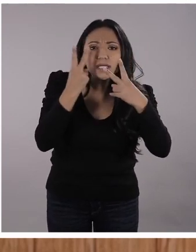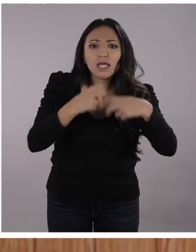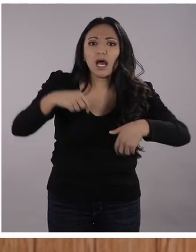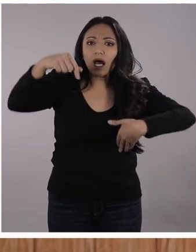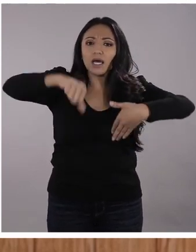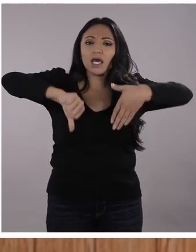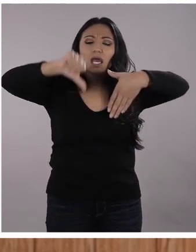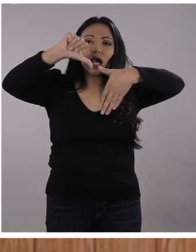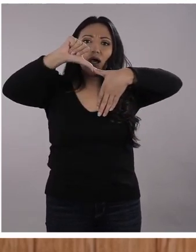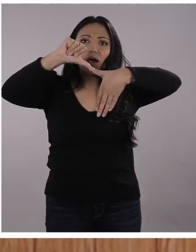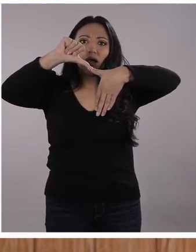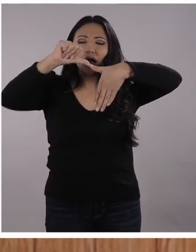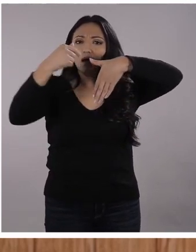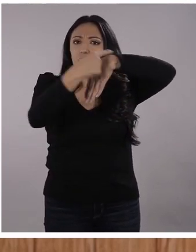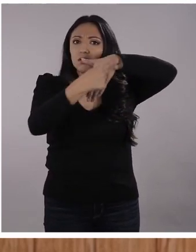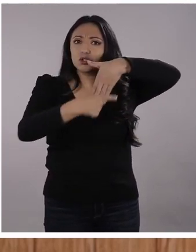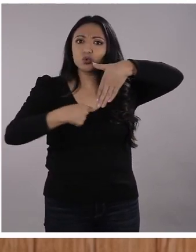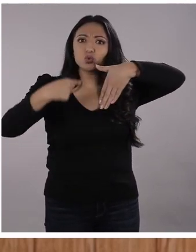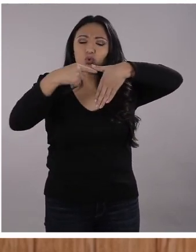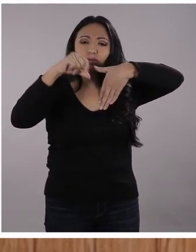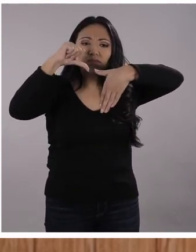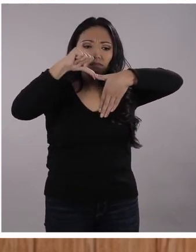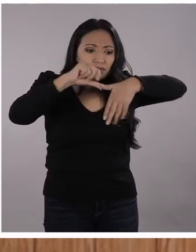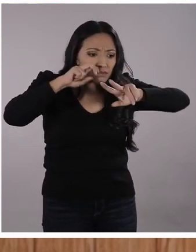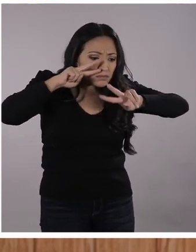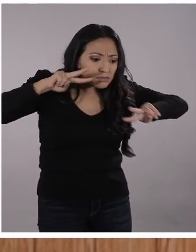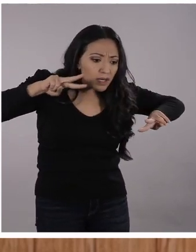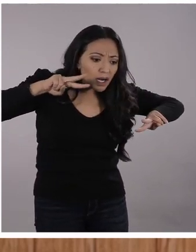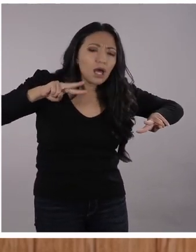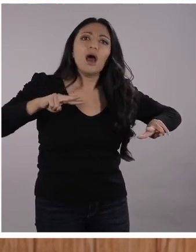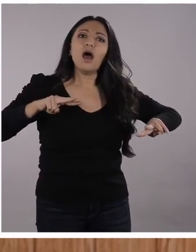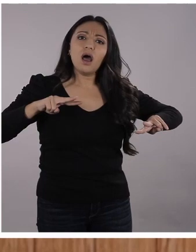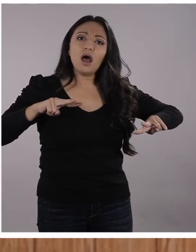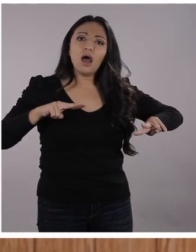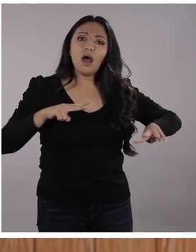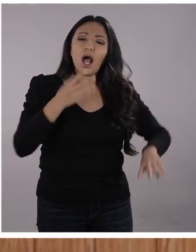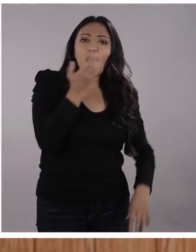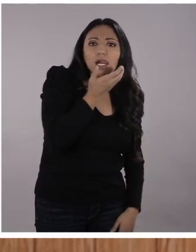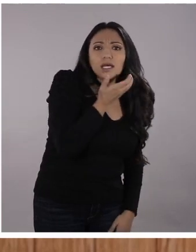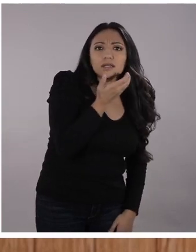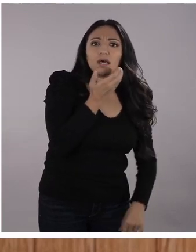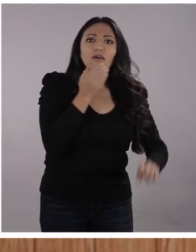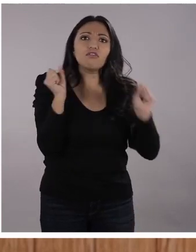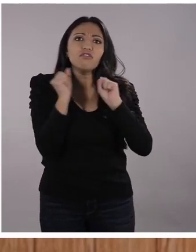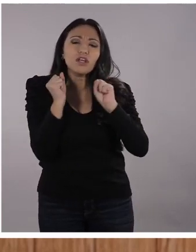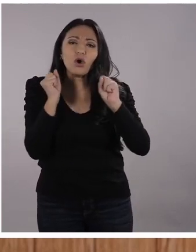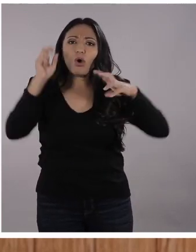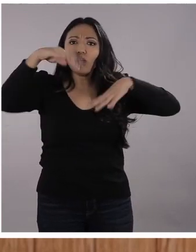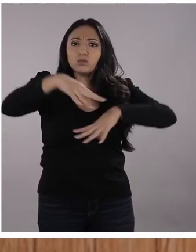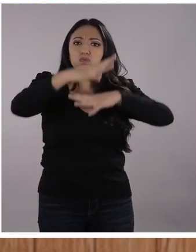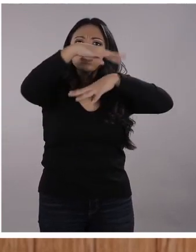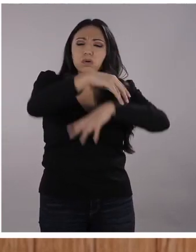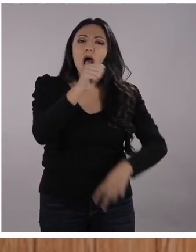Y resulta que él descubrió que habían corrientes cálidas y corrientes frías.